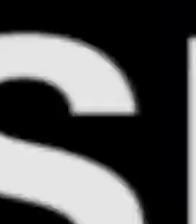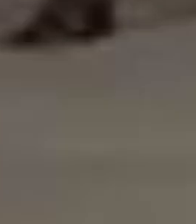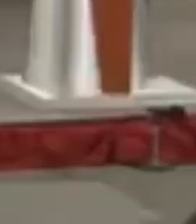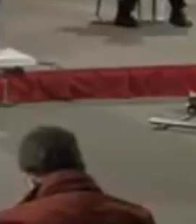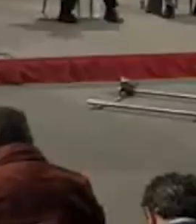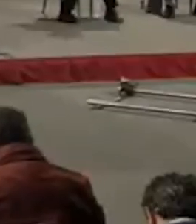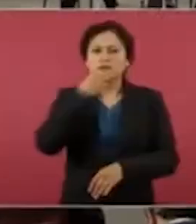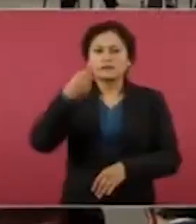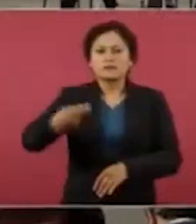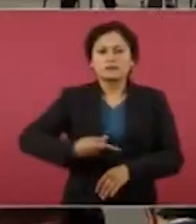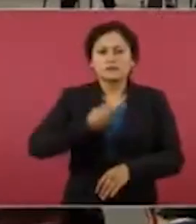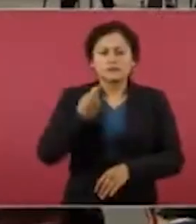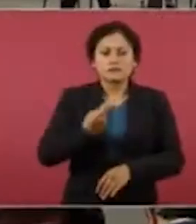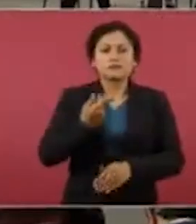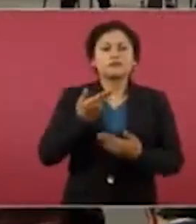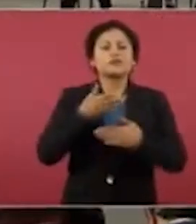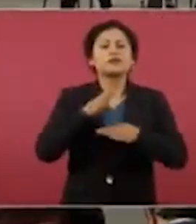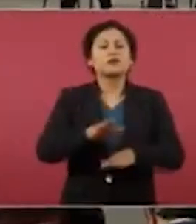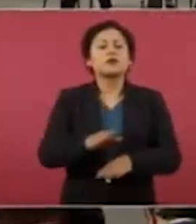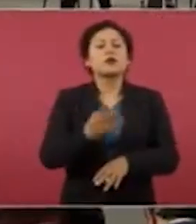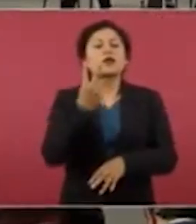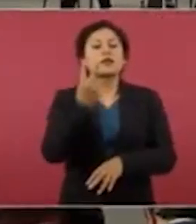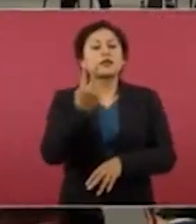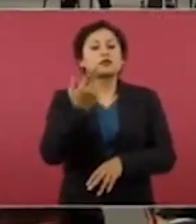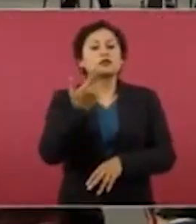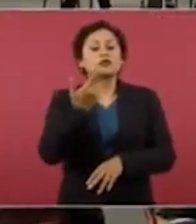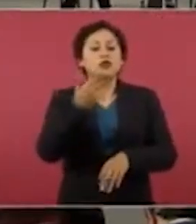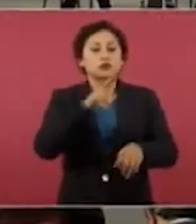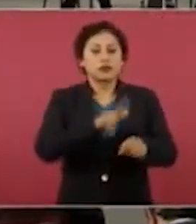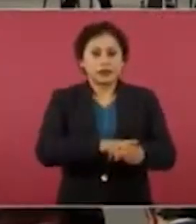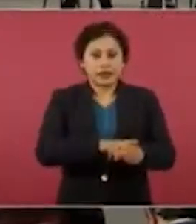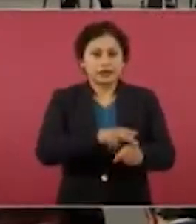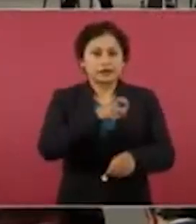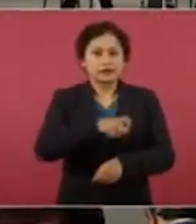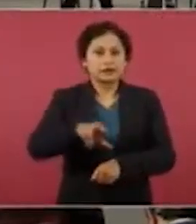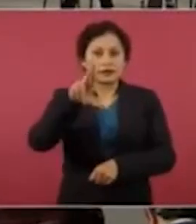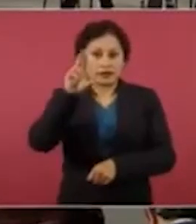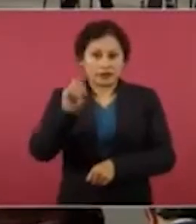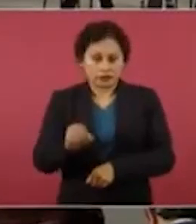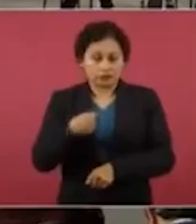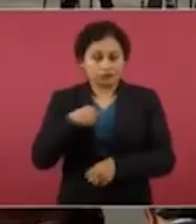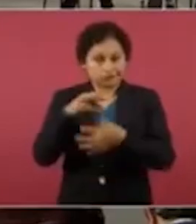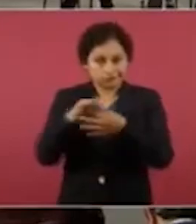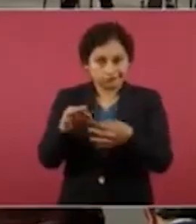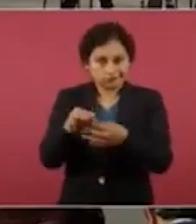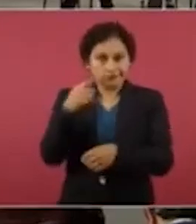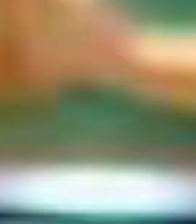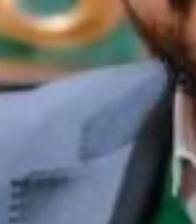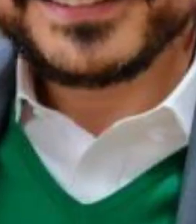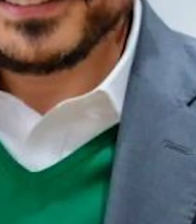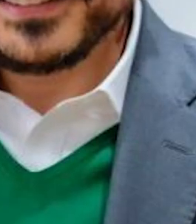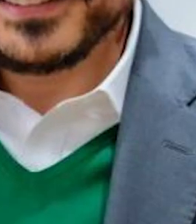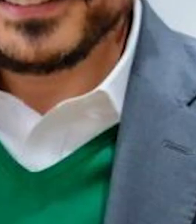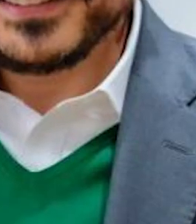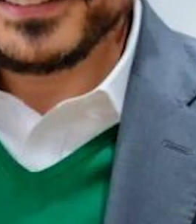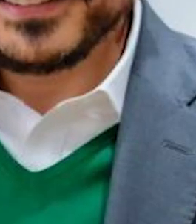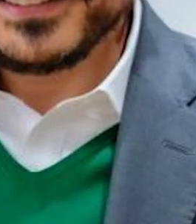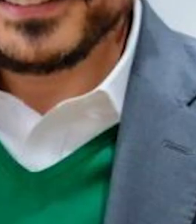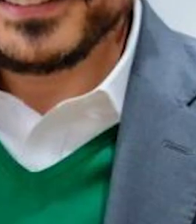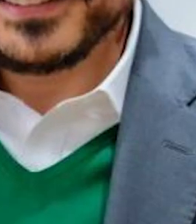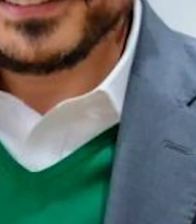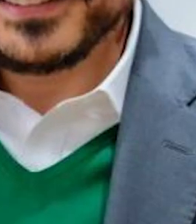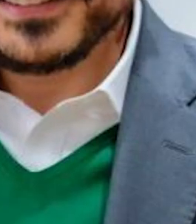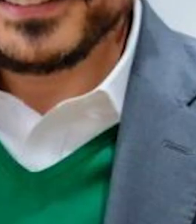Sobre dos hospitales de Quintana Roo, simplemente informar, la semana pasada tuvimos una reunión con la gobernadora